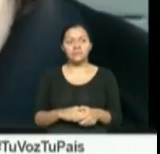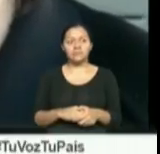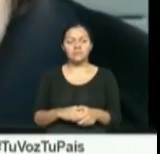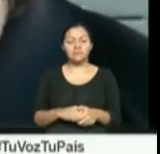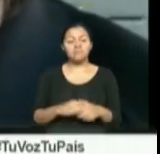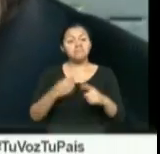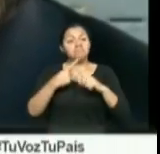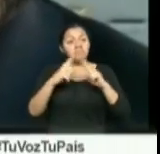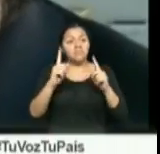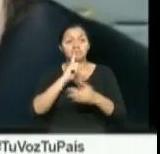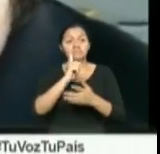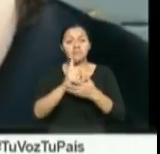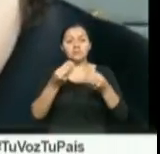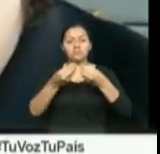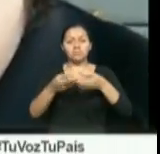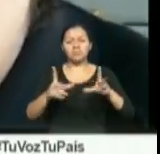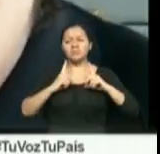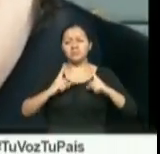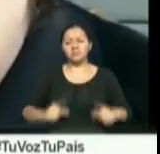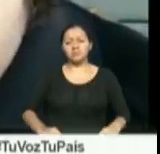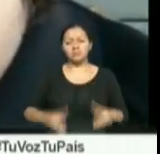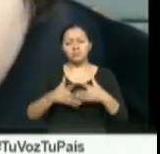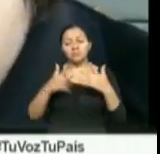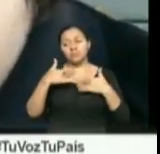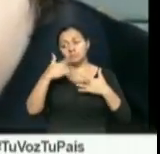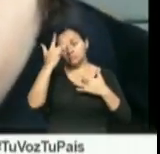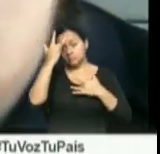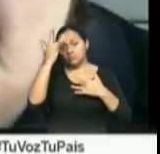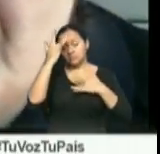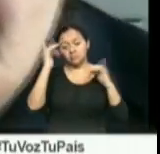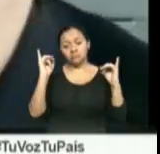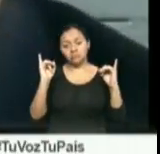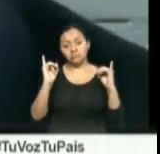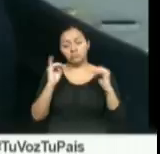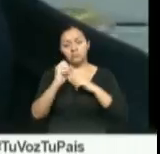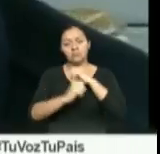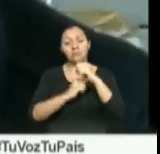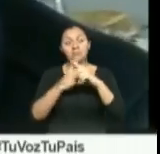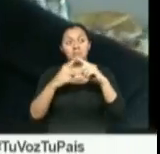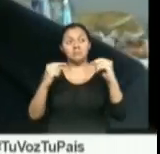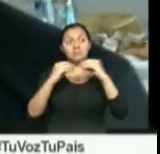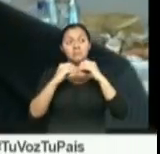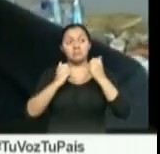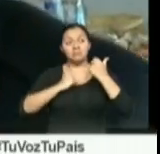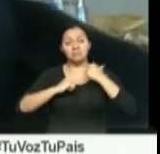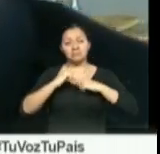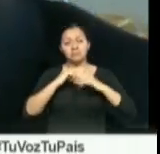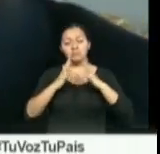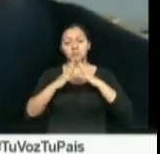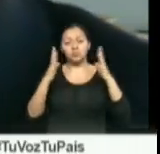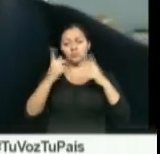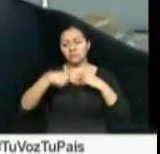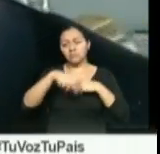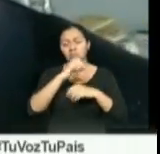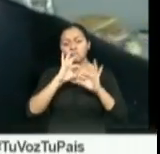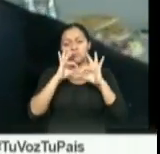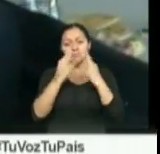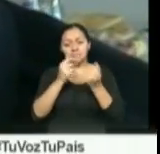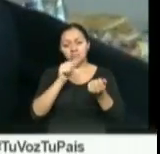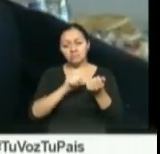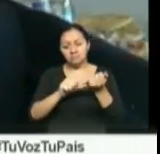Pero hemos perdido mucha salud durante estos años. Y es muy triste porque hemos perdido a muchos de nuestros seres queridos.